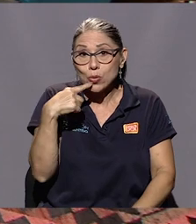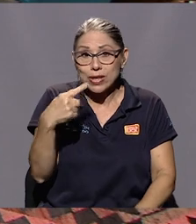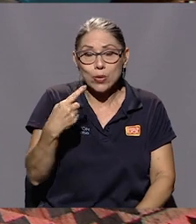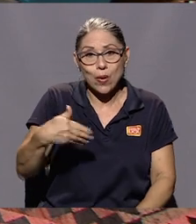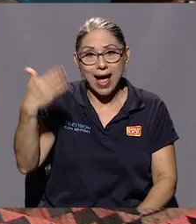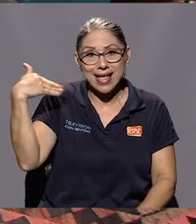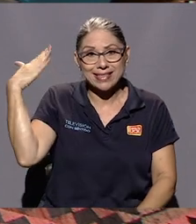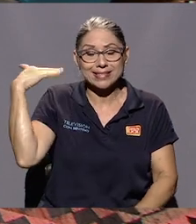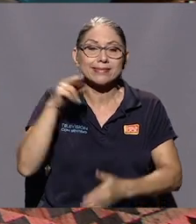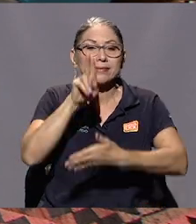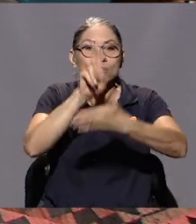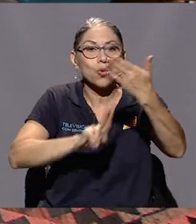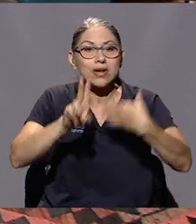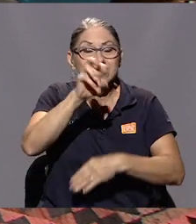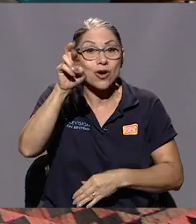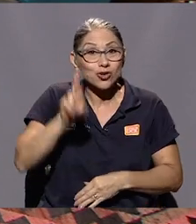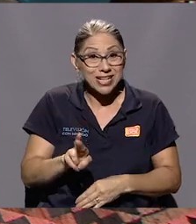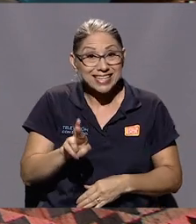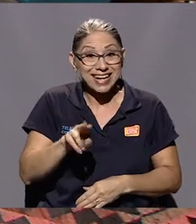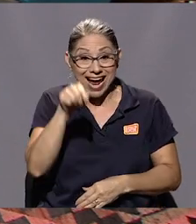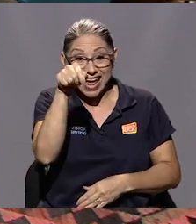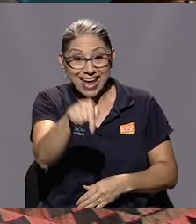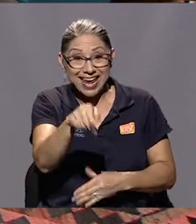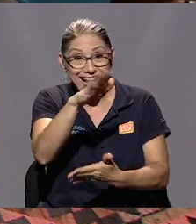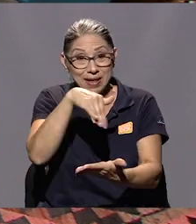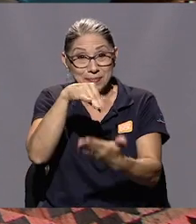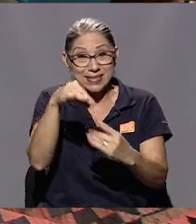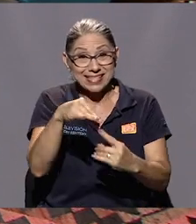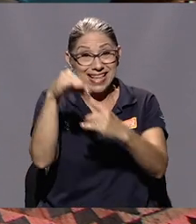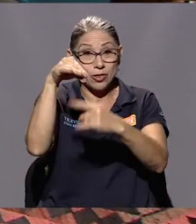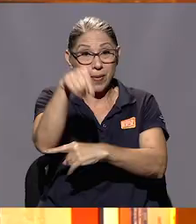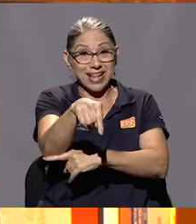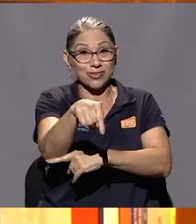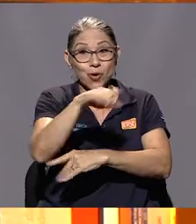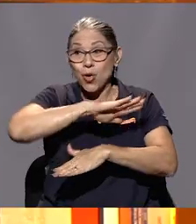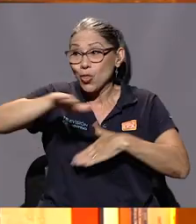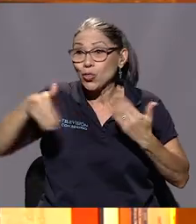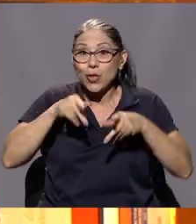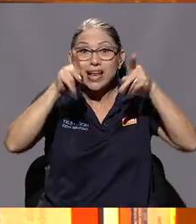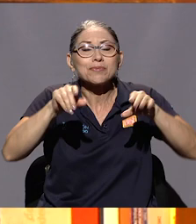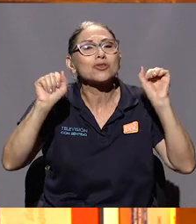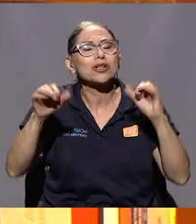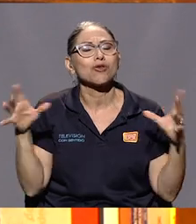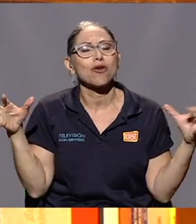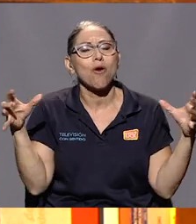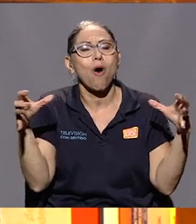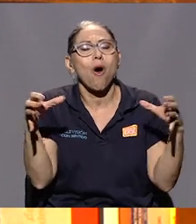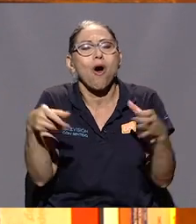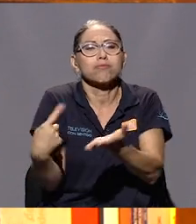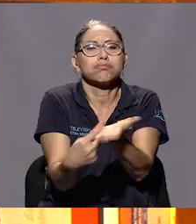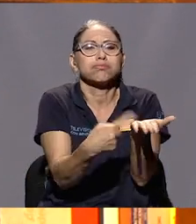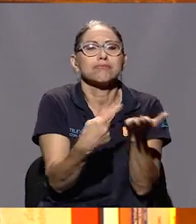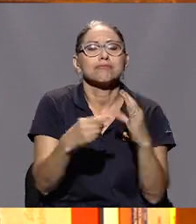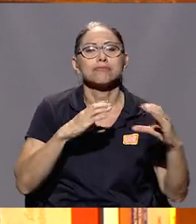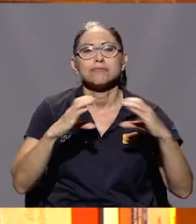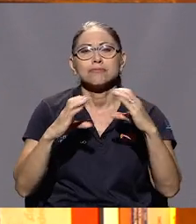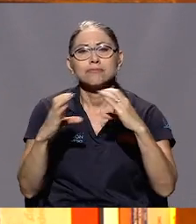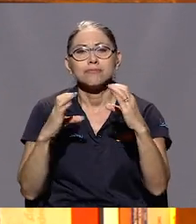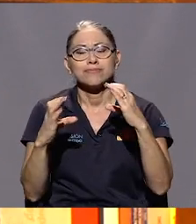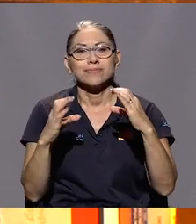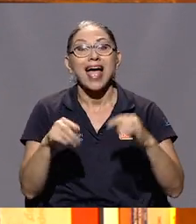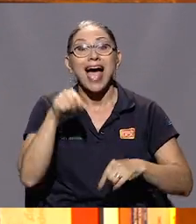que usted lo dijo hace un rato, la Universidad de Costa Rica era el epicentro para eso, donde todos nos podíamos juntar para discutir y conversar.